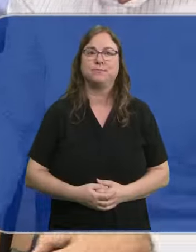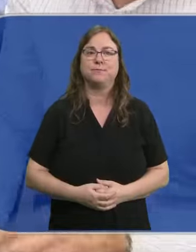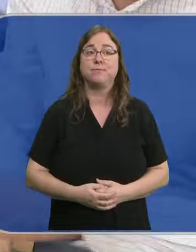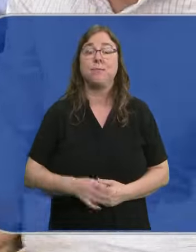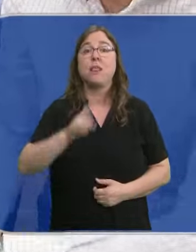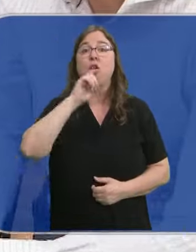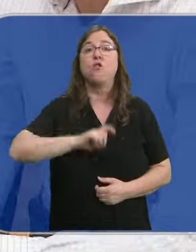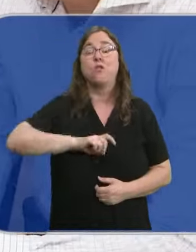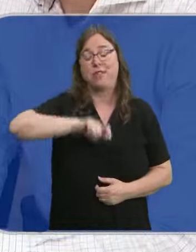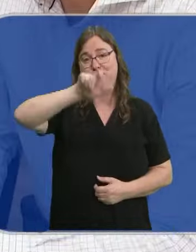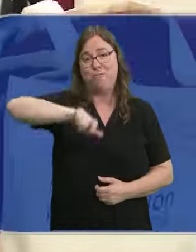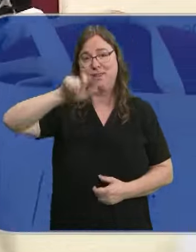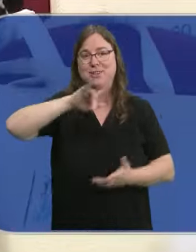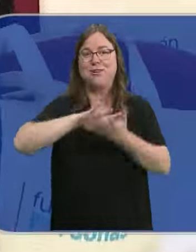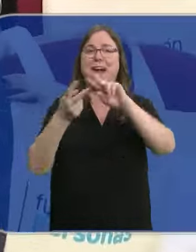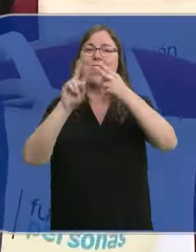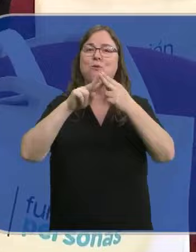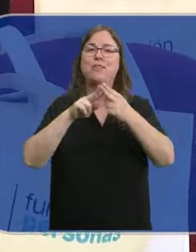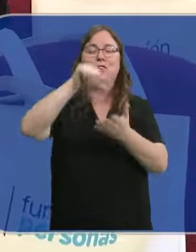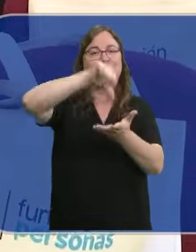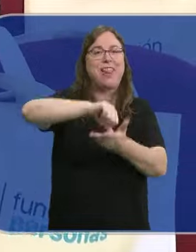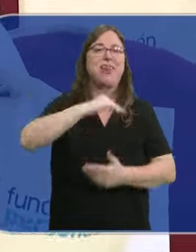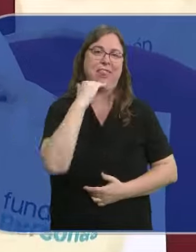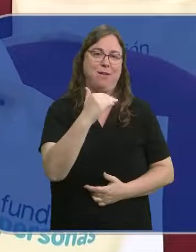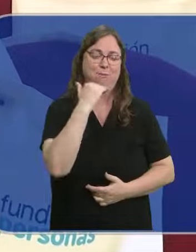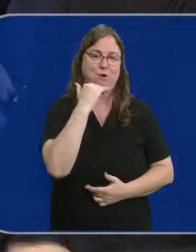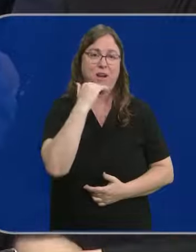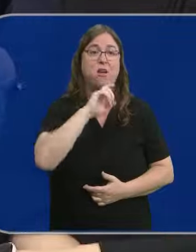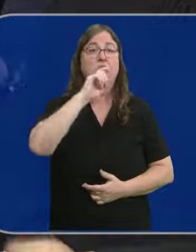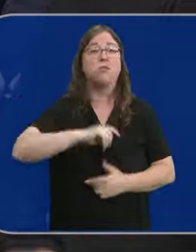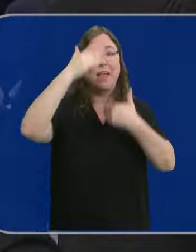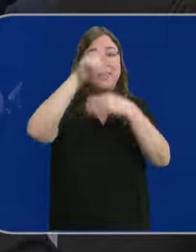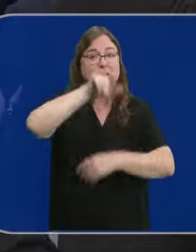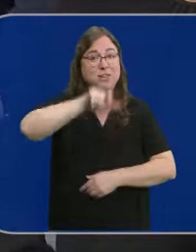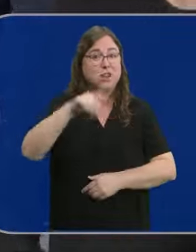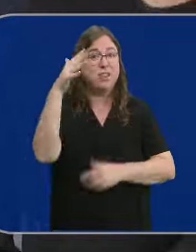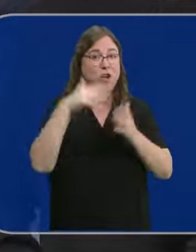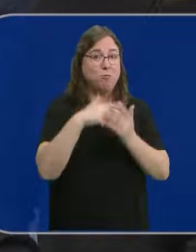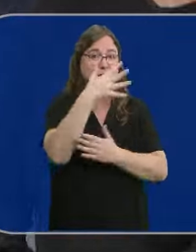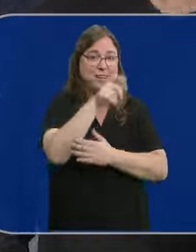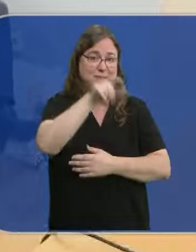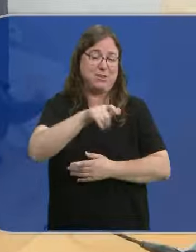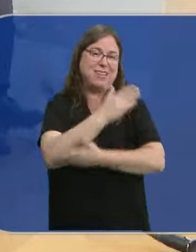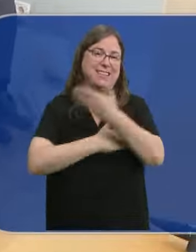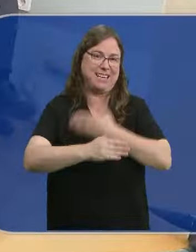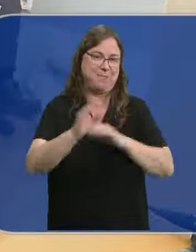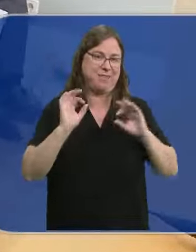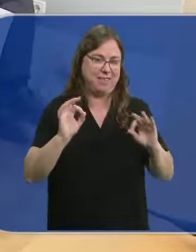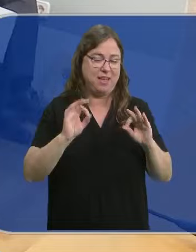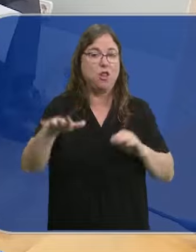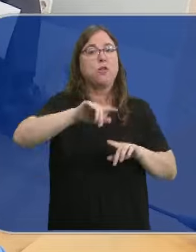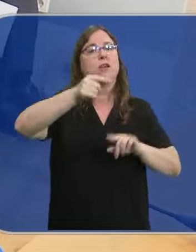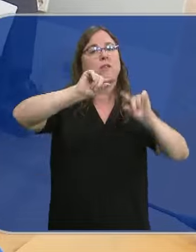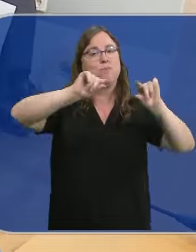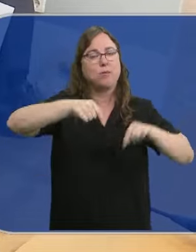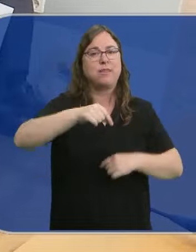La Fundación Personas ha celebrado un encuentro en la capital zamorana, una fundación que atiende a cerca de 5.500 personas con discapacidad en